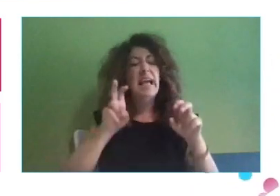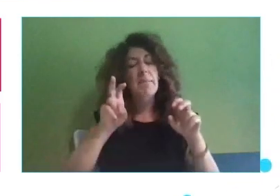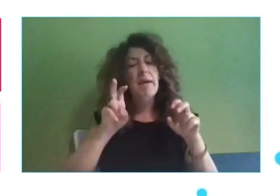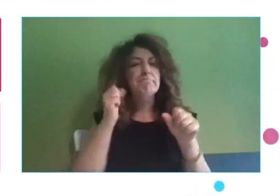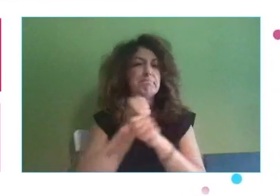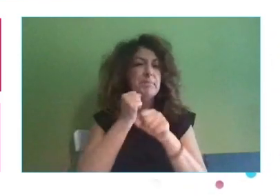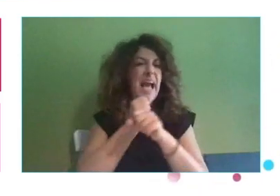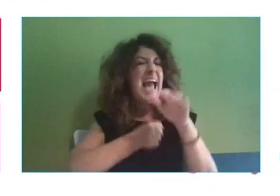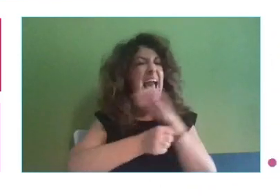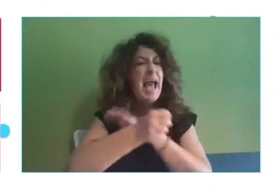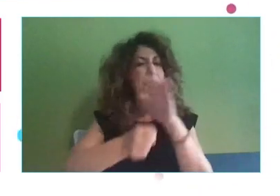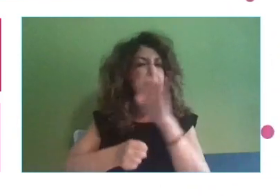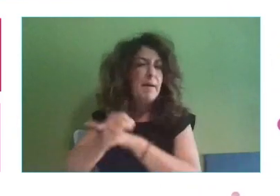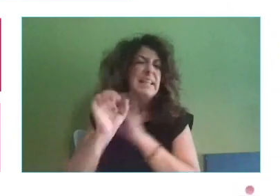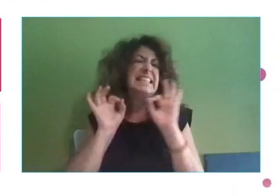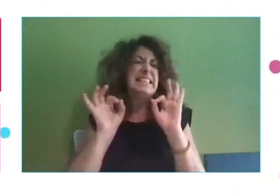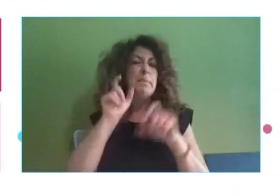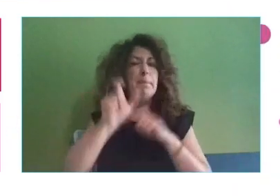con discapacidad.